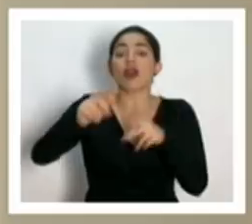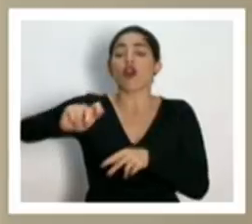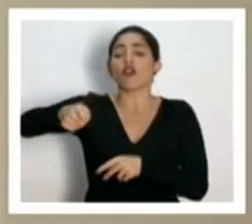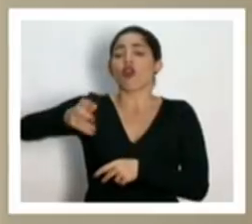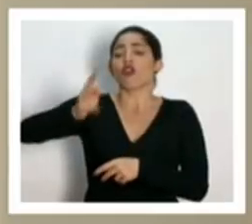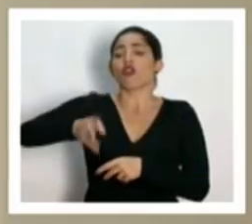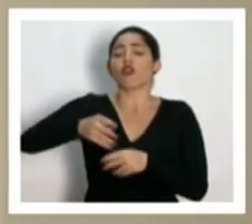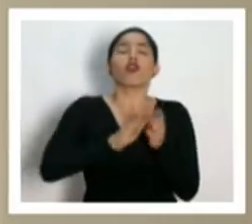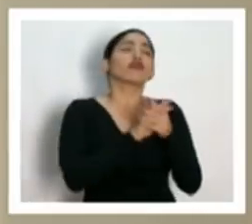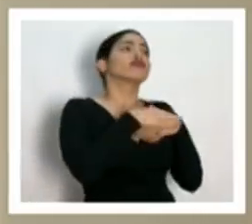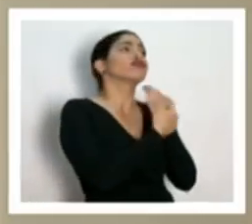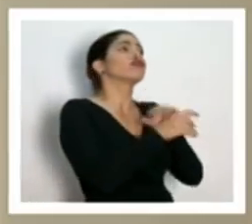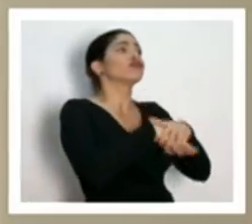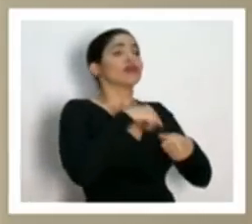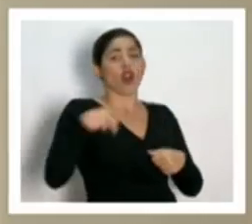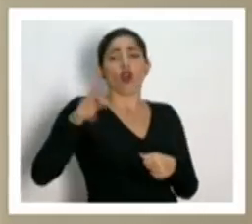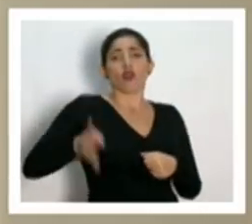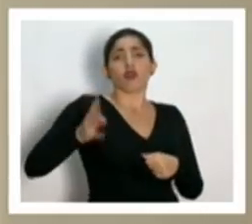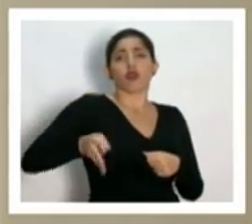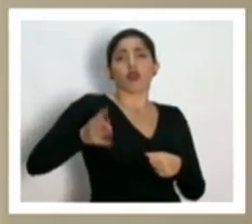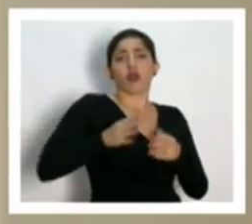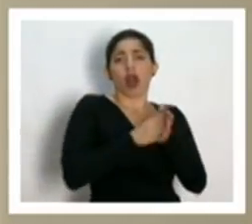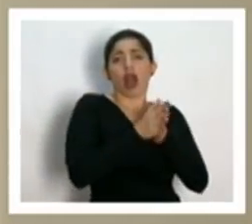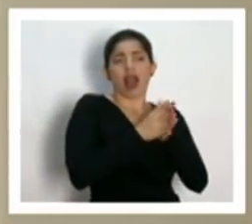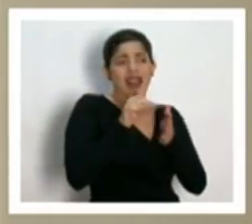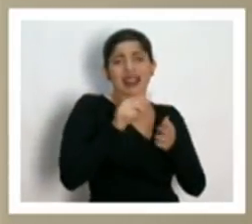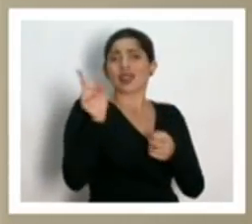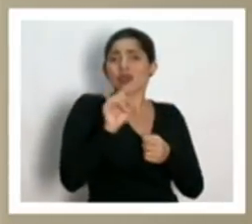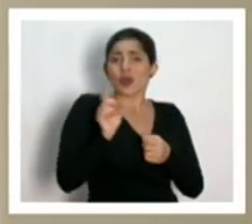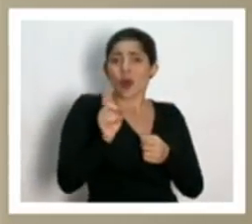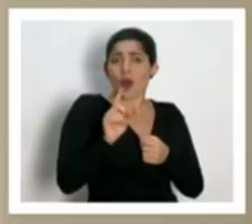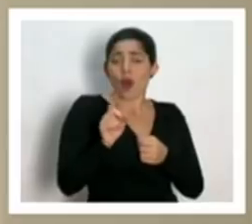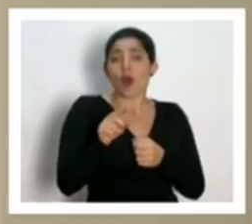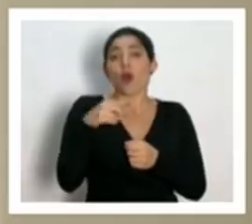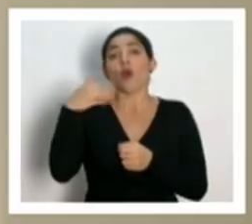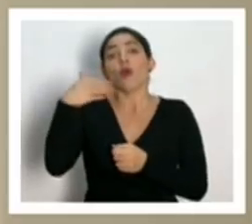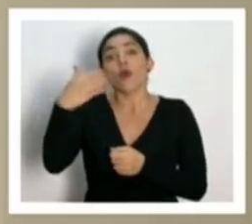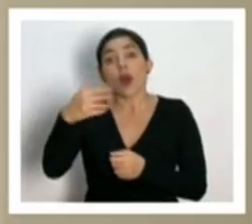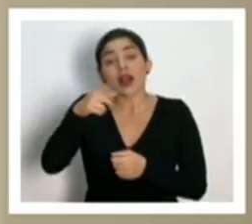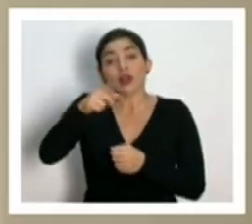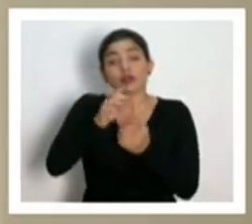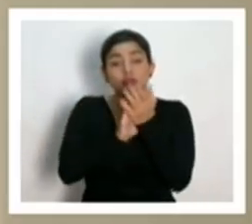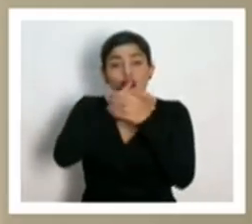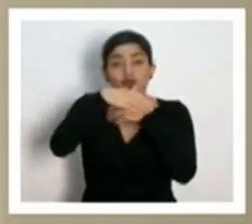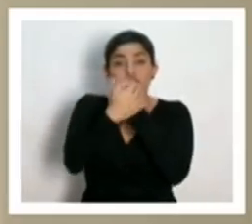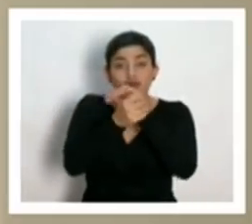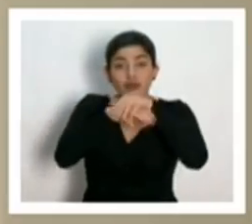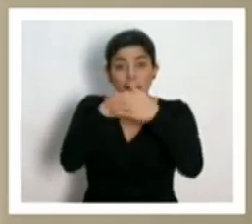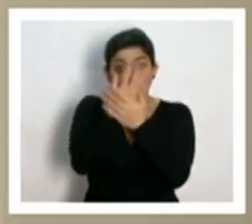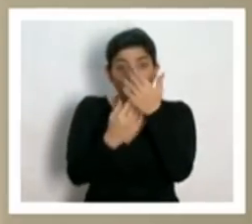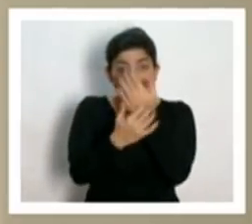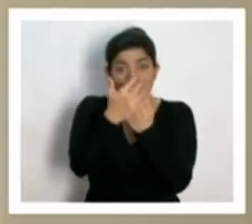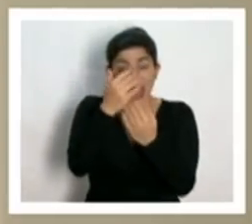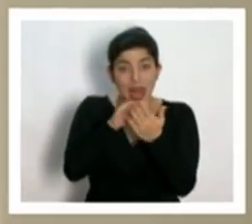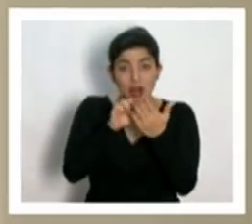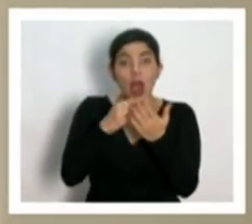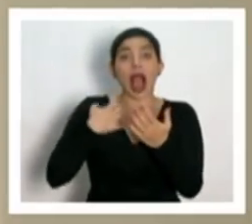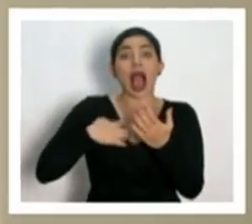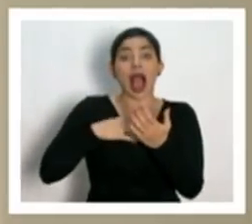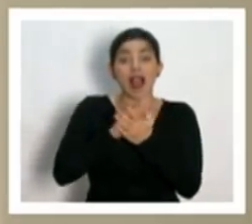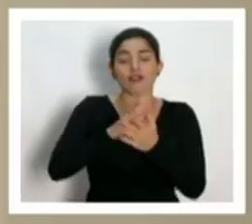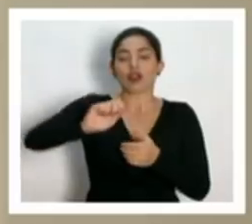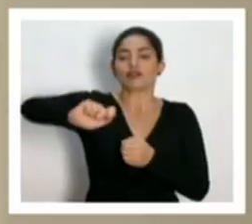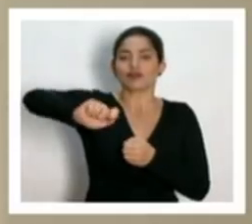abierto el tubo durante todo el lavado de manos. Ya hemos dicho que cuando hay la etapa del enjuague de las manos con jabón,